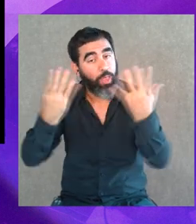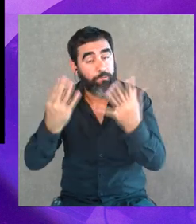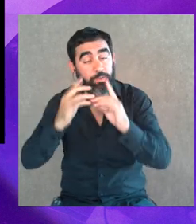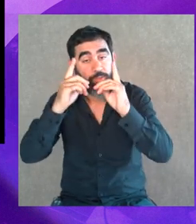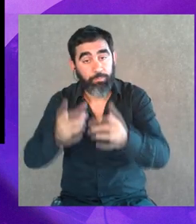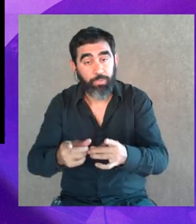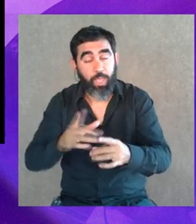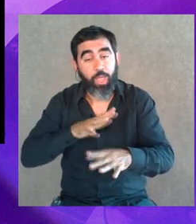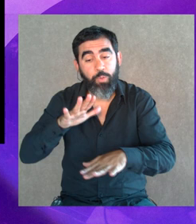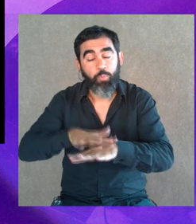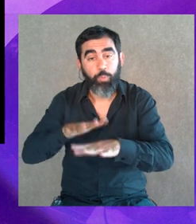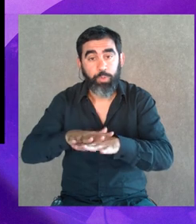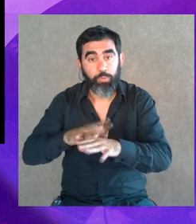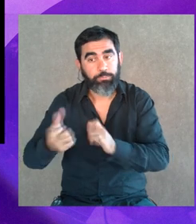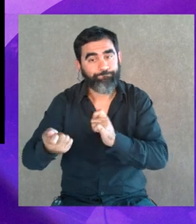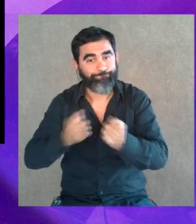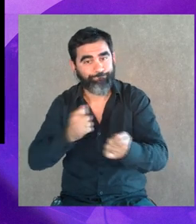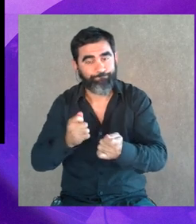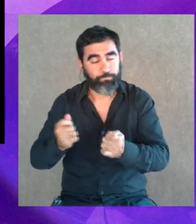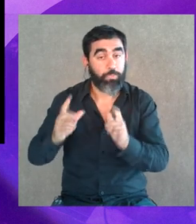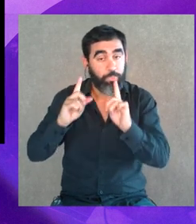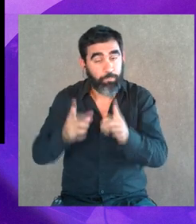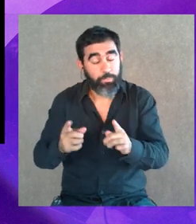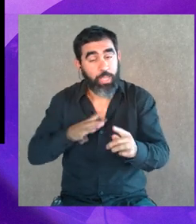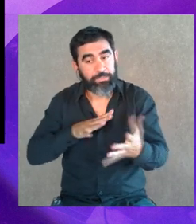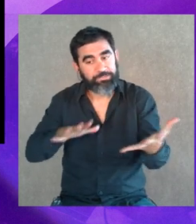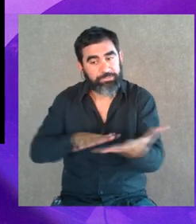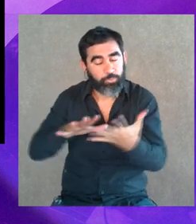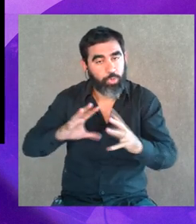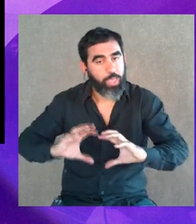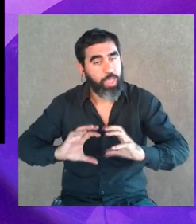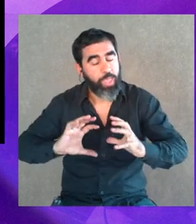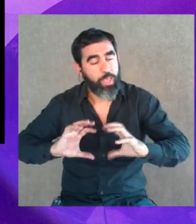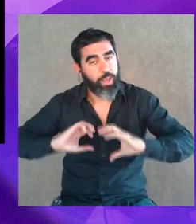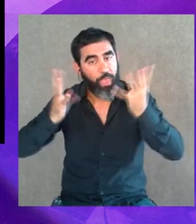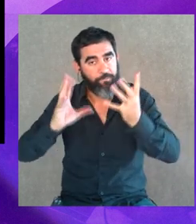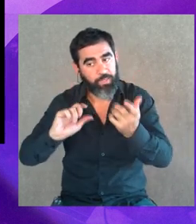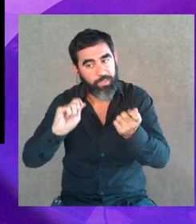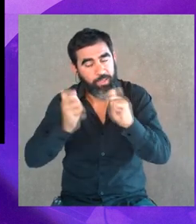tuvieron momentos agudos, ¿no? Llegaron a situaciones más graves.